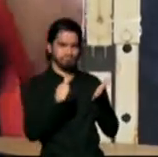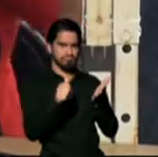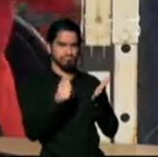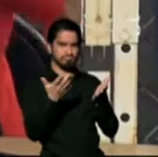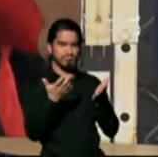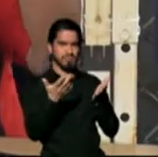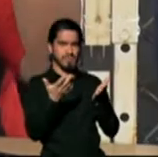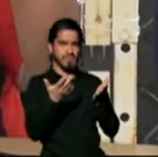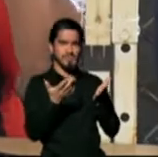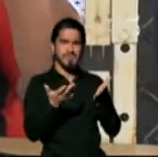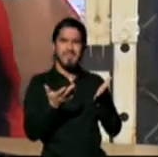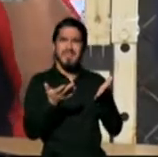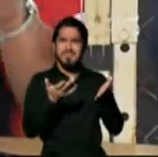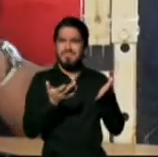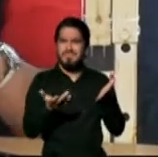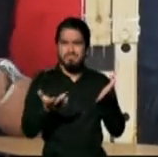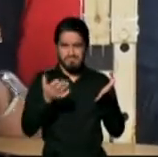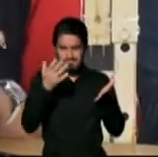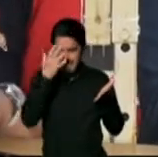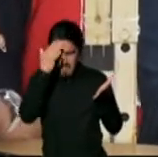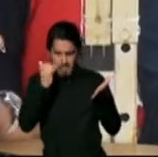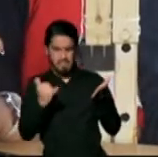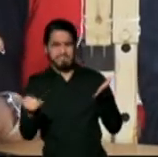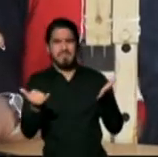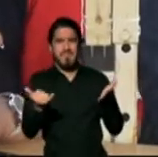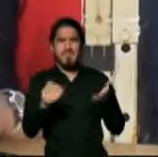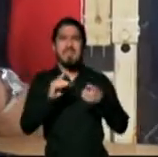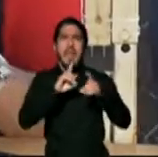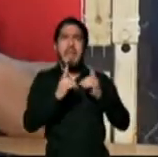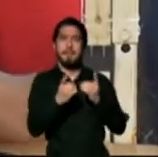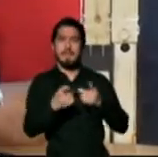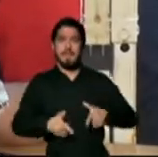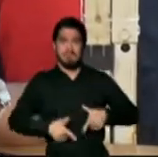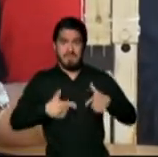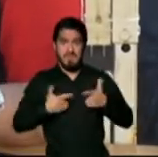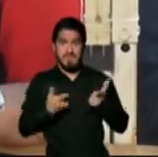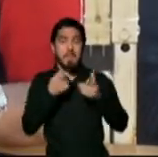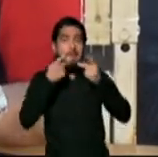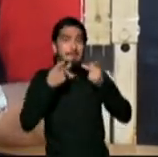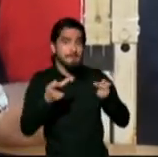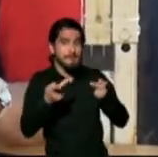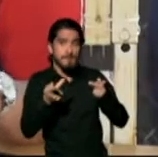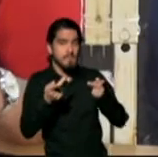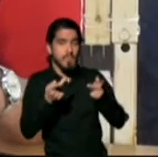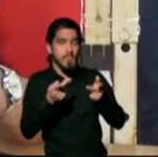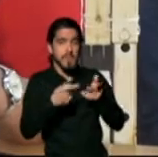porque vivienda pública y ha dejado de pagar el canon de arrendamiento ok